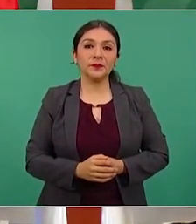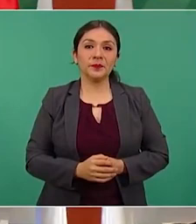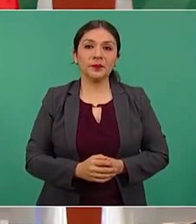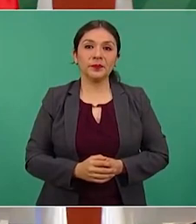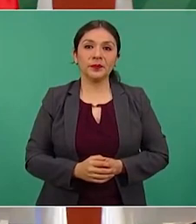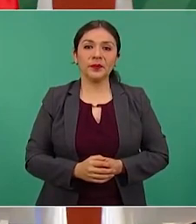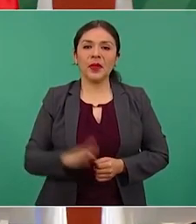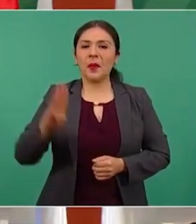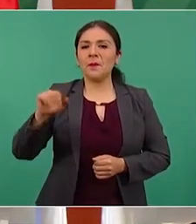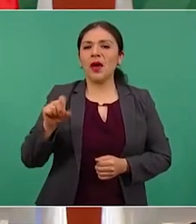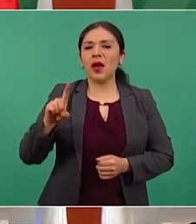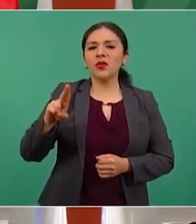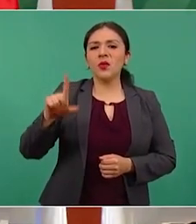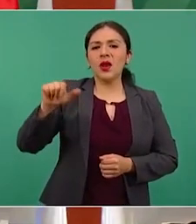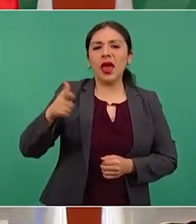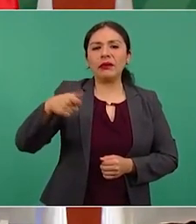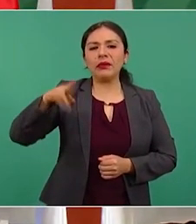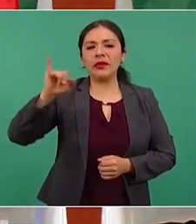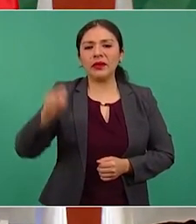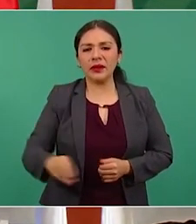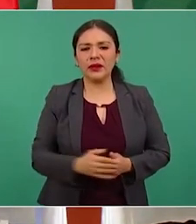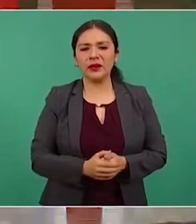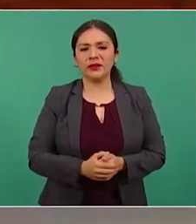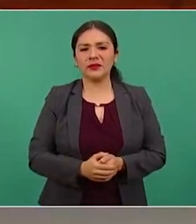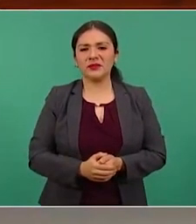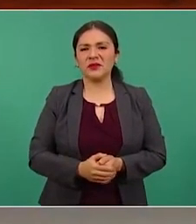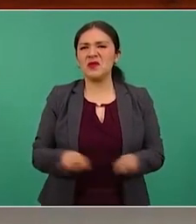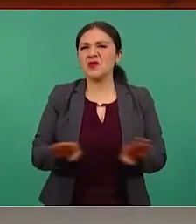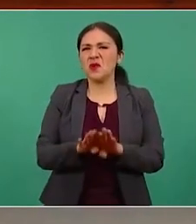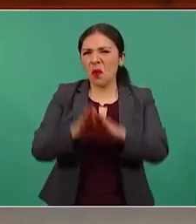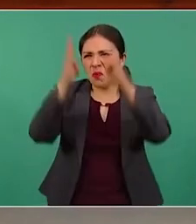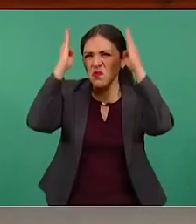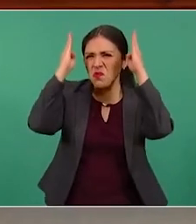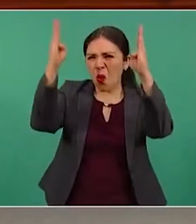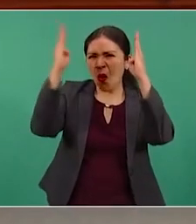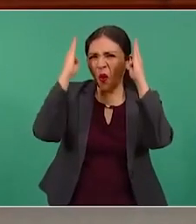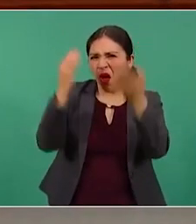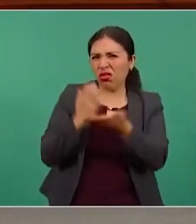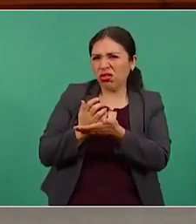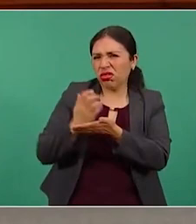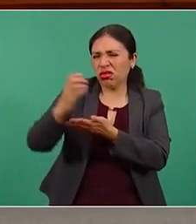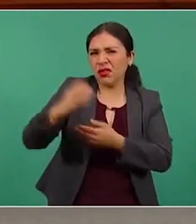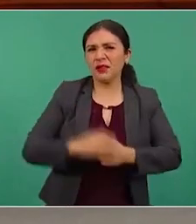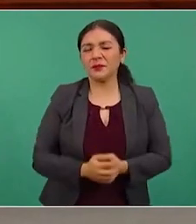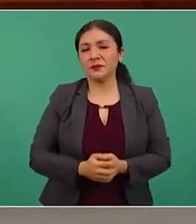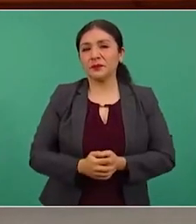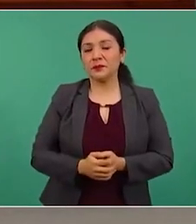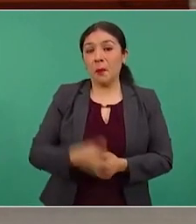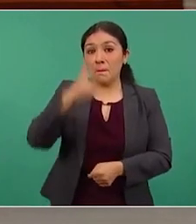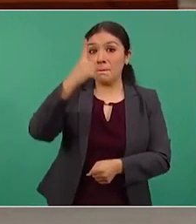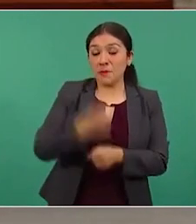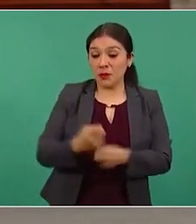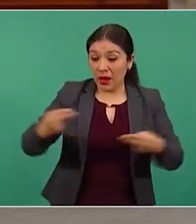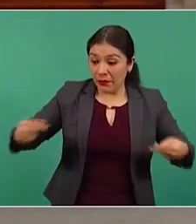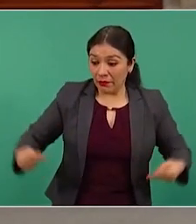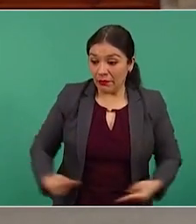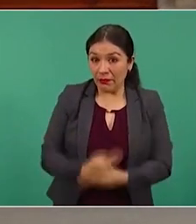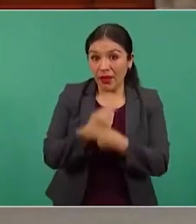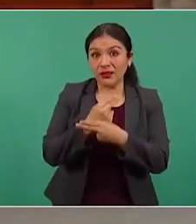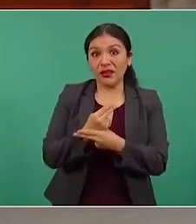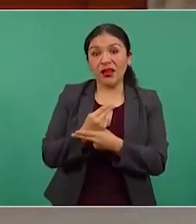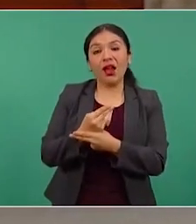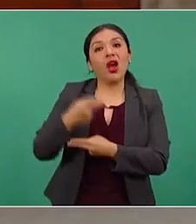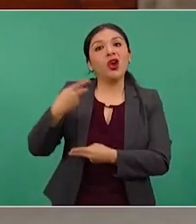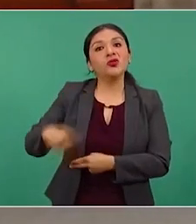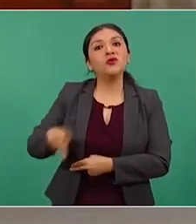badulaque, borriquísimo, primogénito, primogénito, de